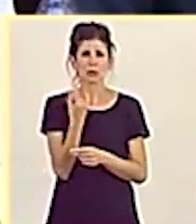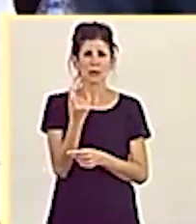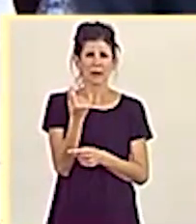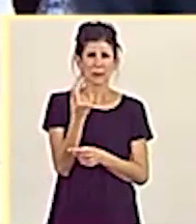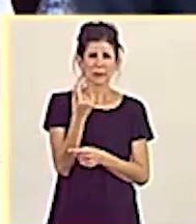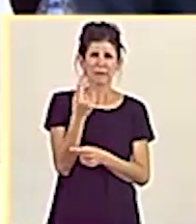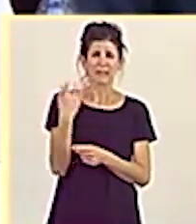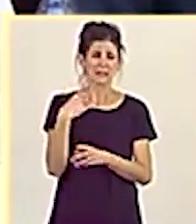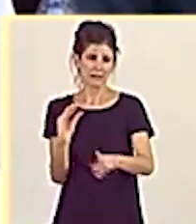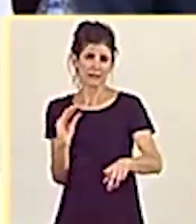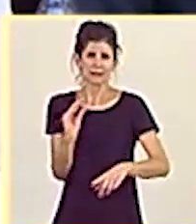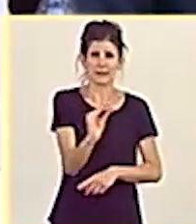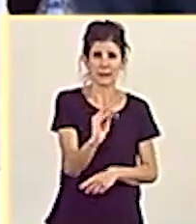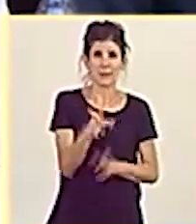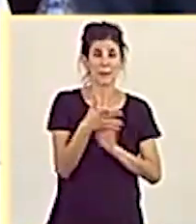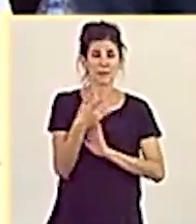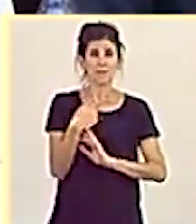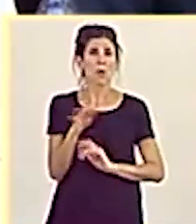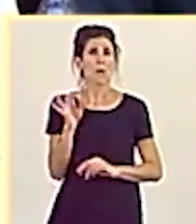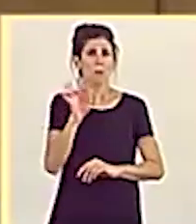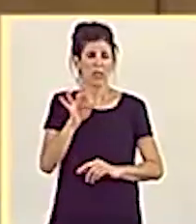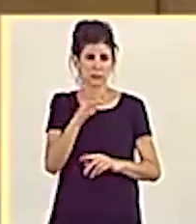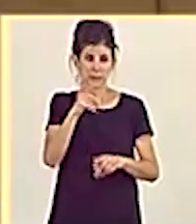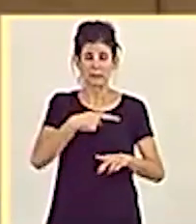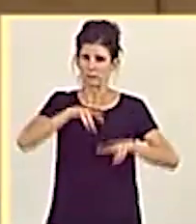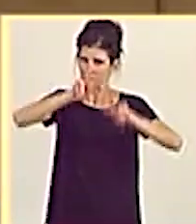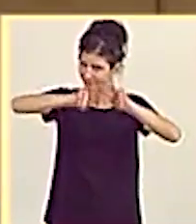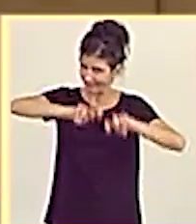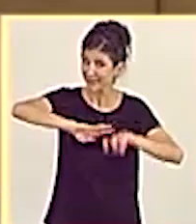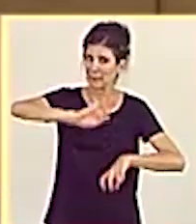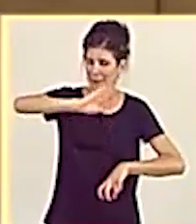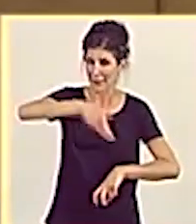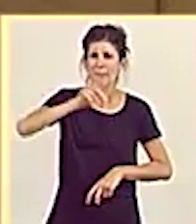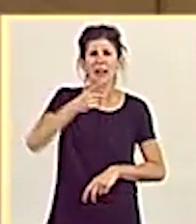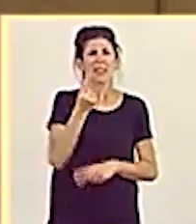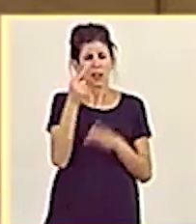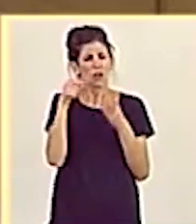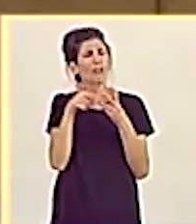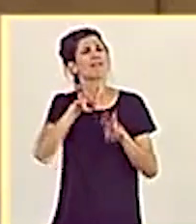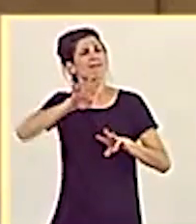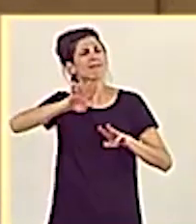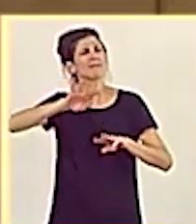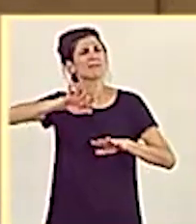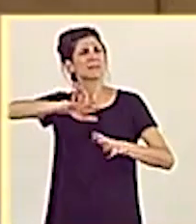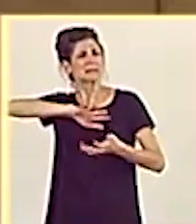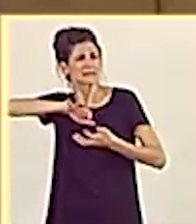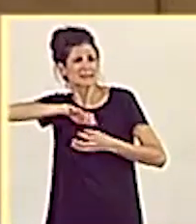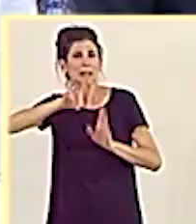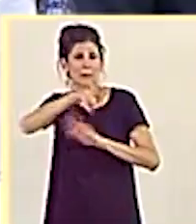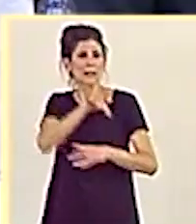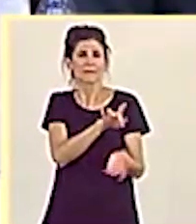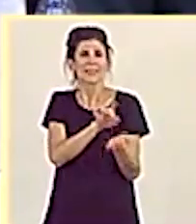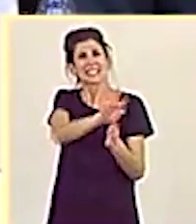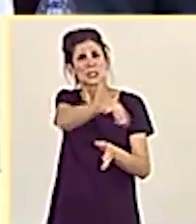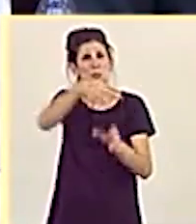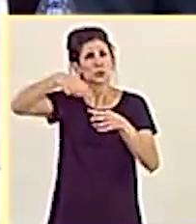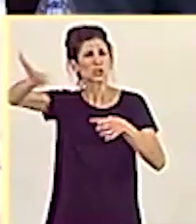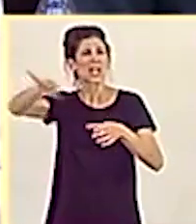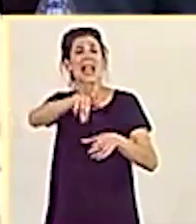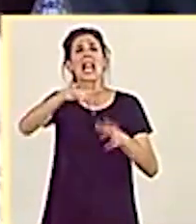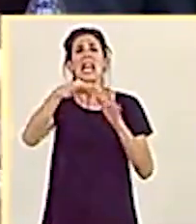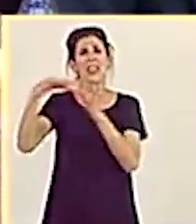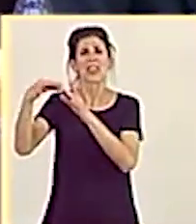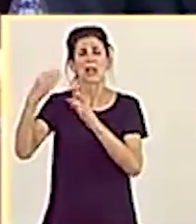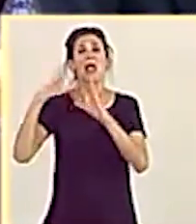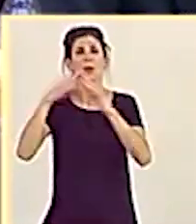de Podemos, también investigado penalmente, y los líos de dinero que le ha llevado a la expulsión de su líder en Andalucía,